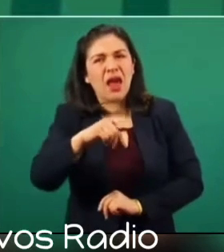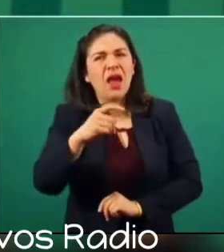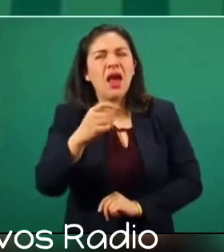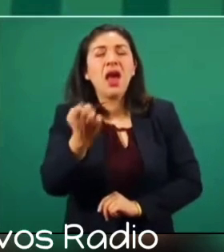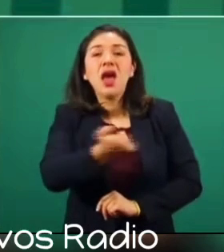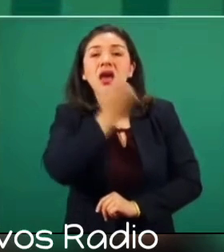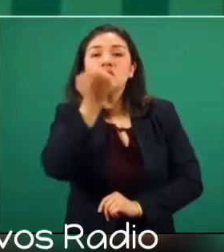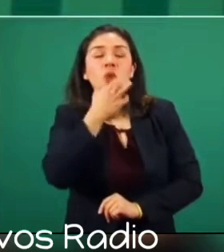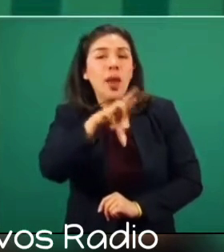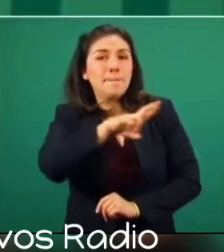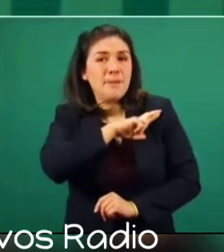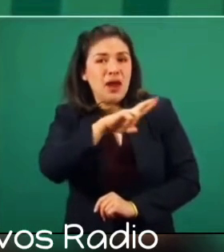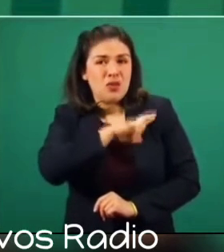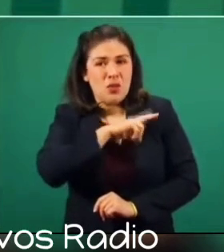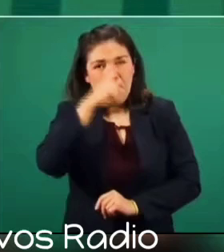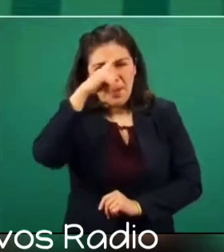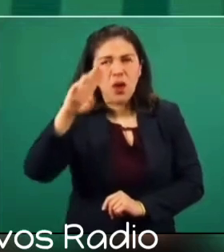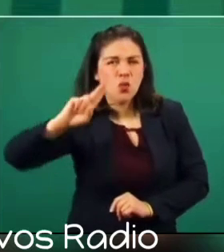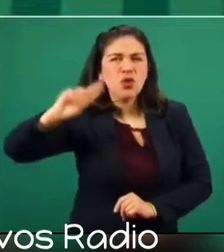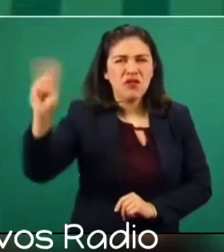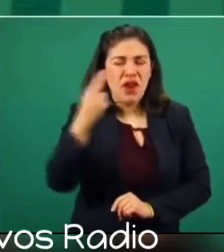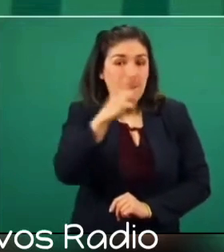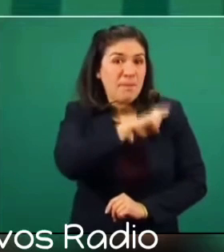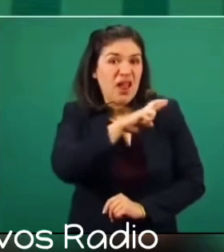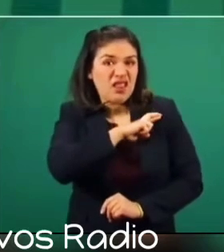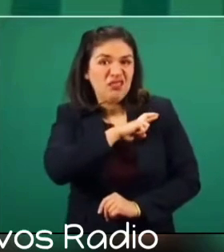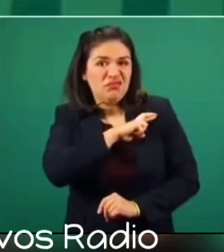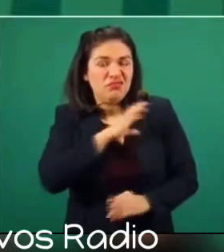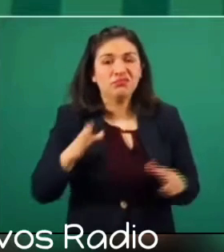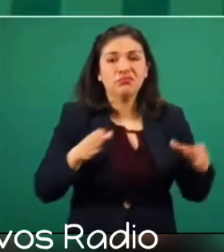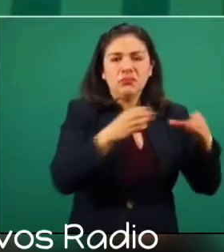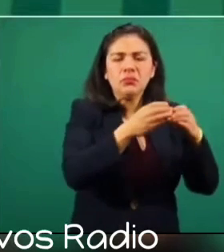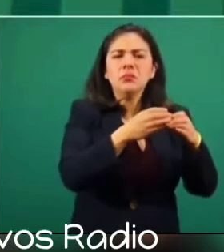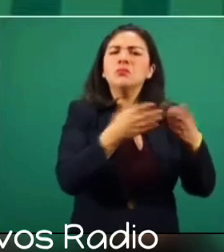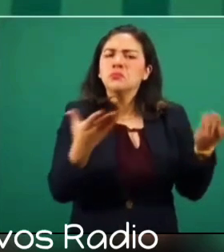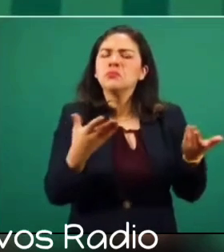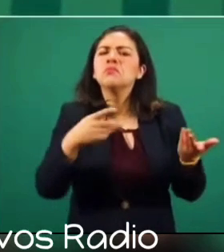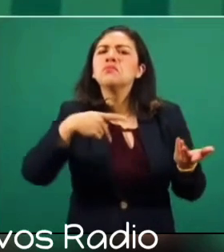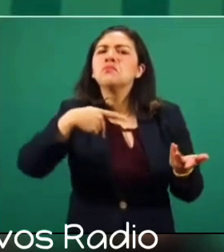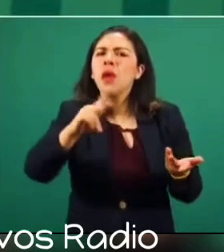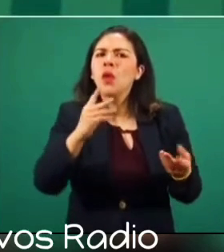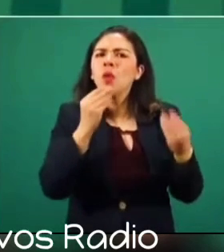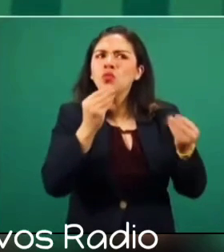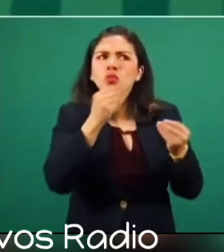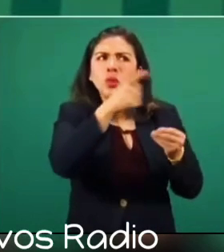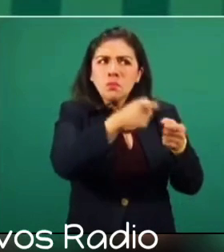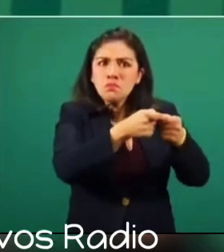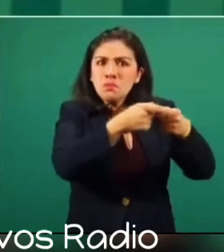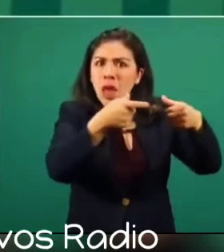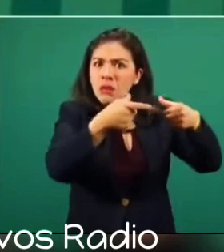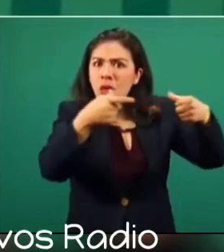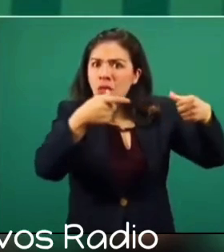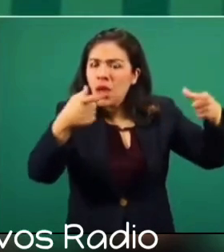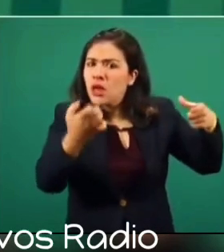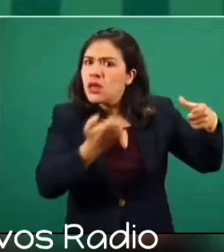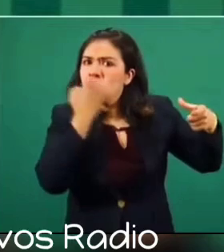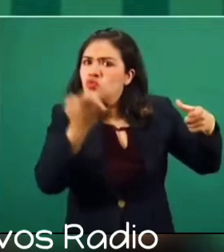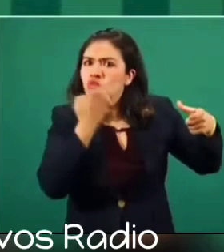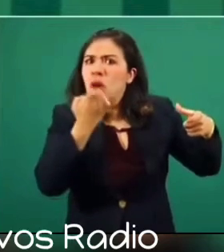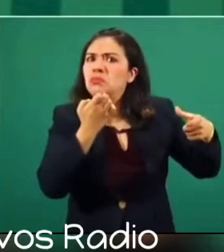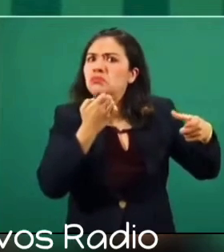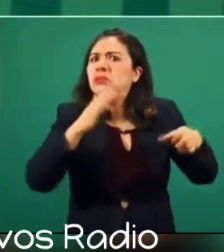echó a andar de la educación superior, llegó el momento en que ya no crecía la matrícula